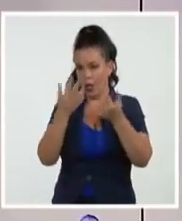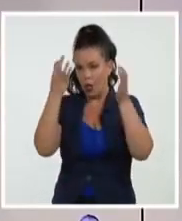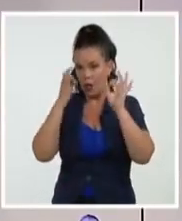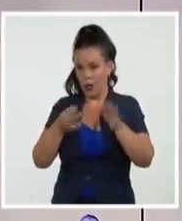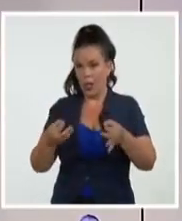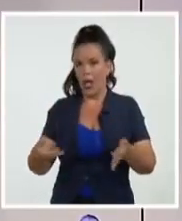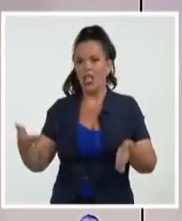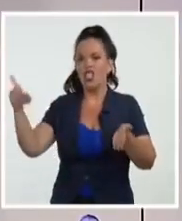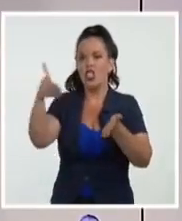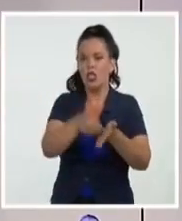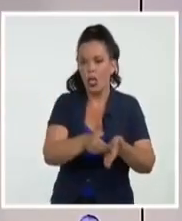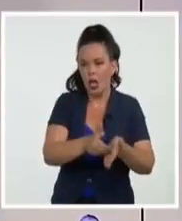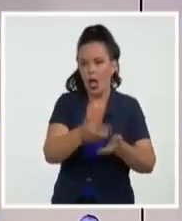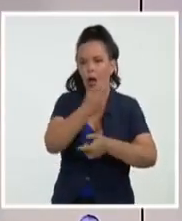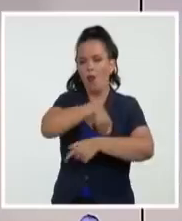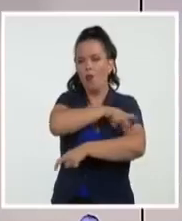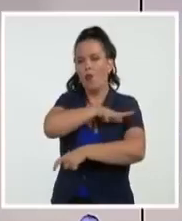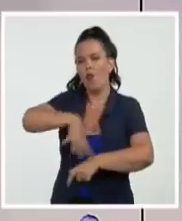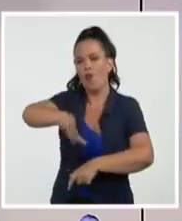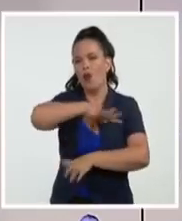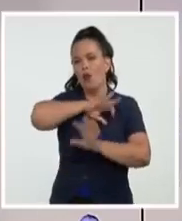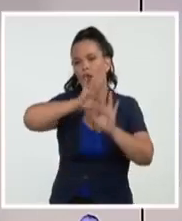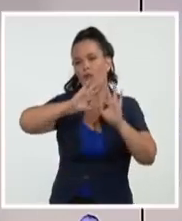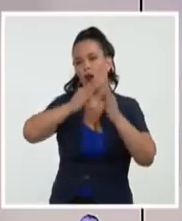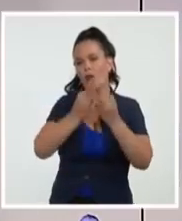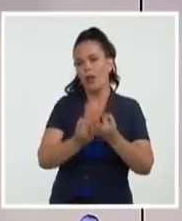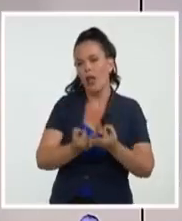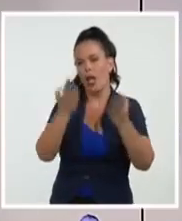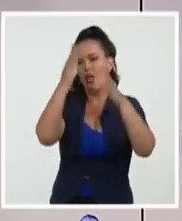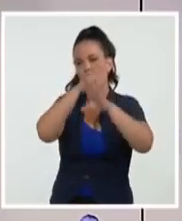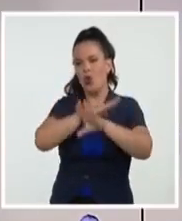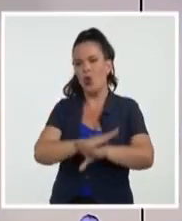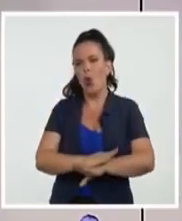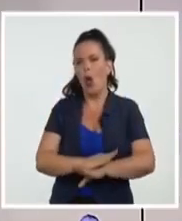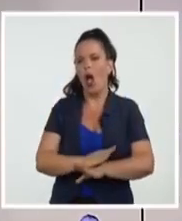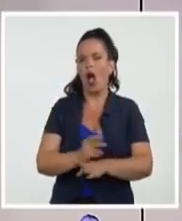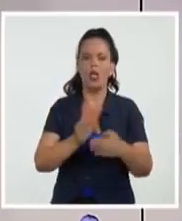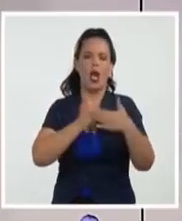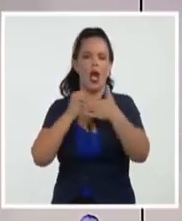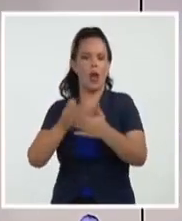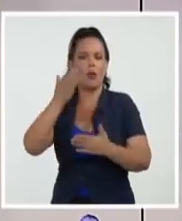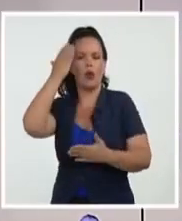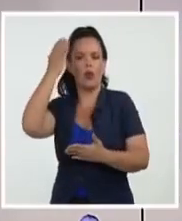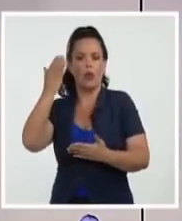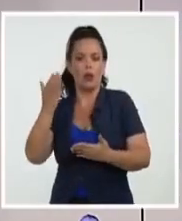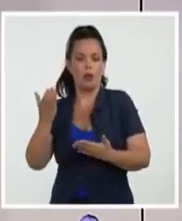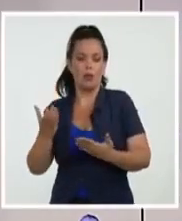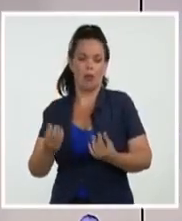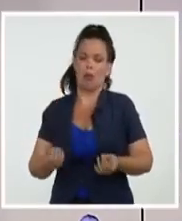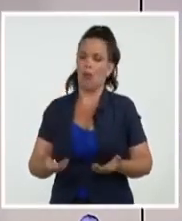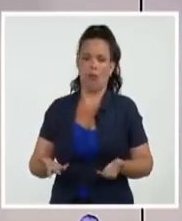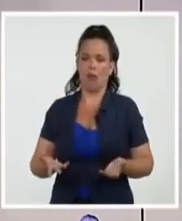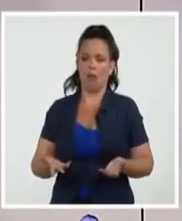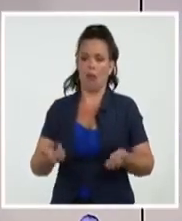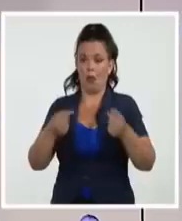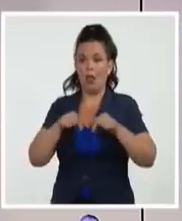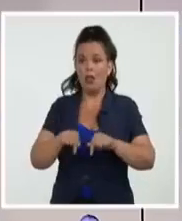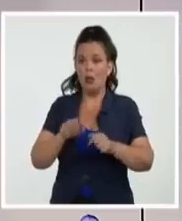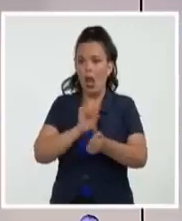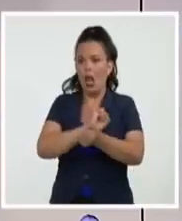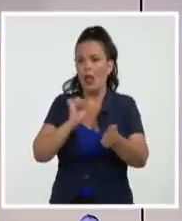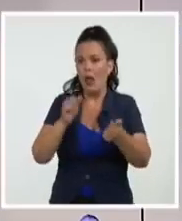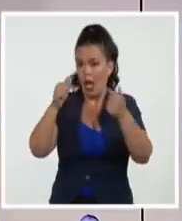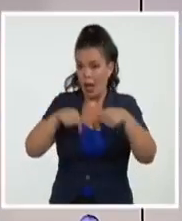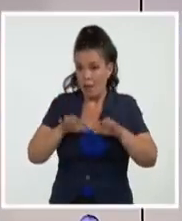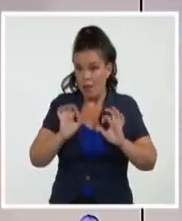y no al Estado. Algo que pareciera de principiantes, porque en Cuba la banca es pública y ahora mismo el dólar no